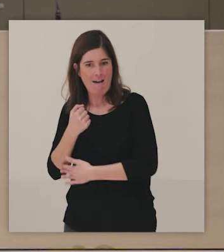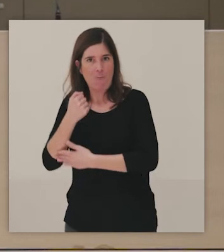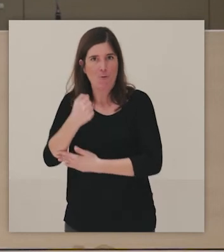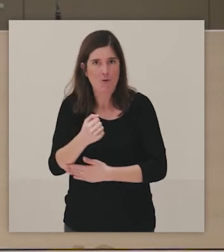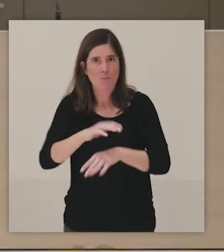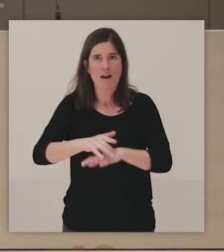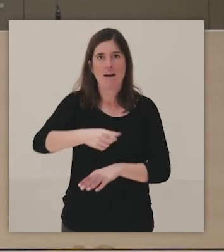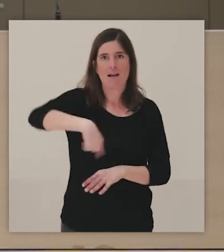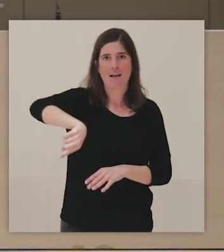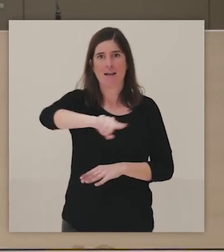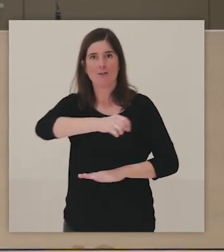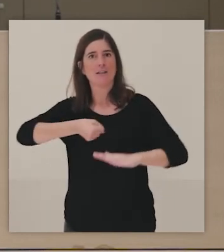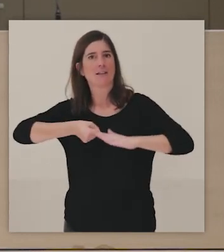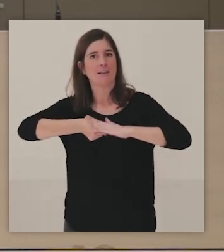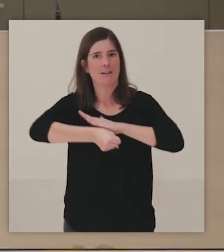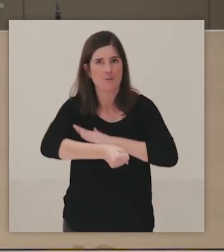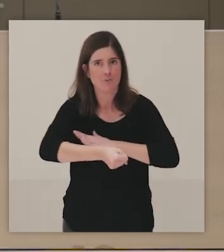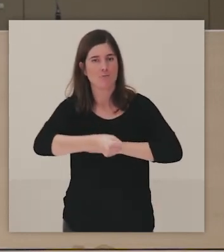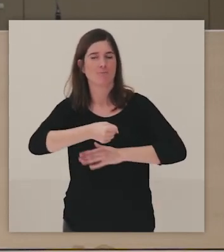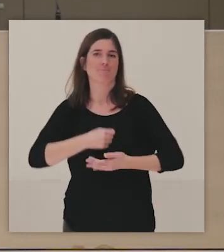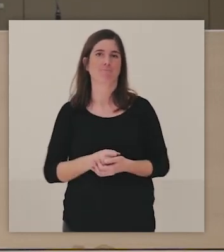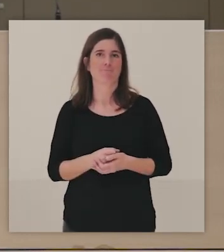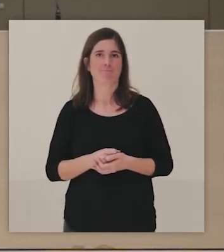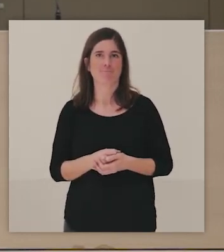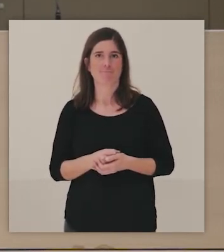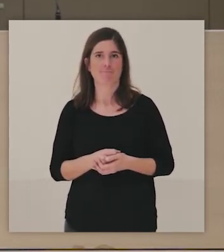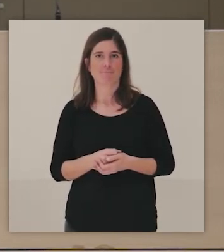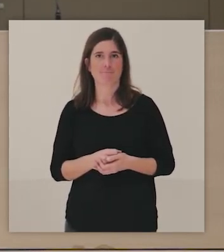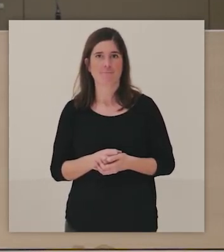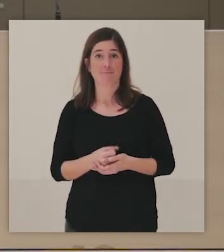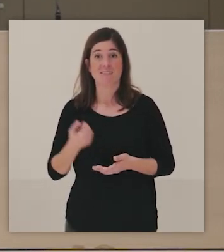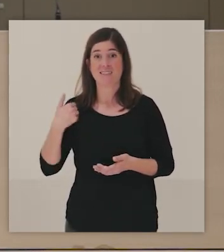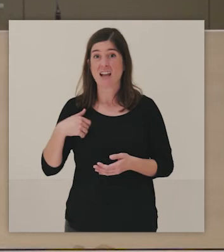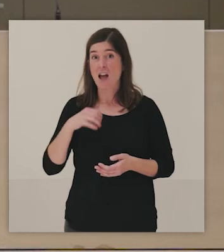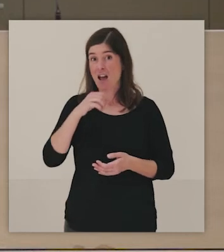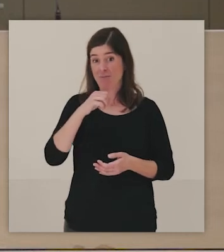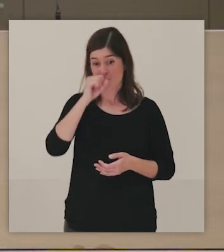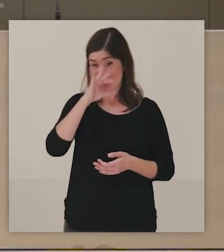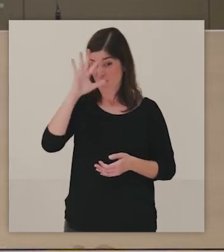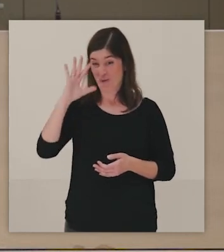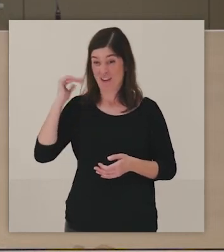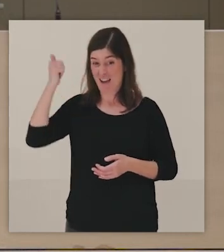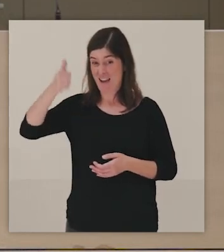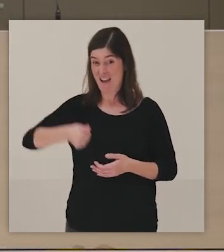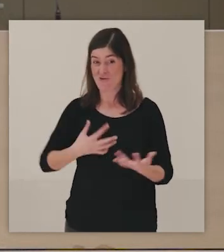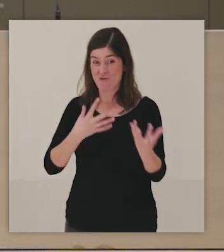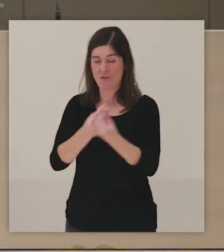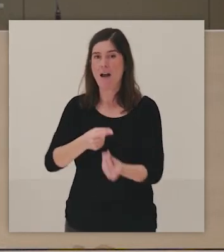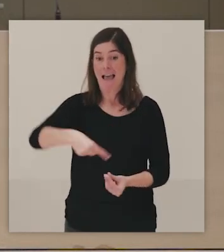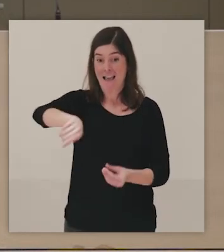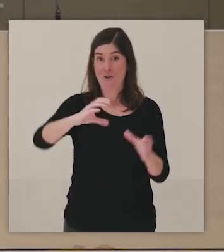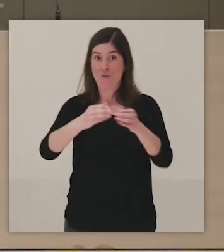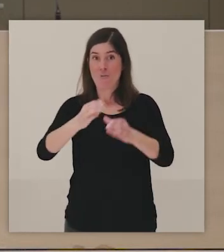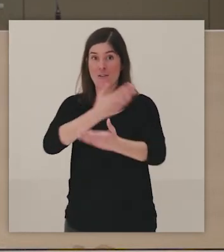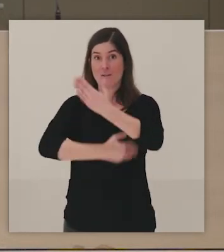herramientas en las que vamos trabajando con estos colectivos. Y como habéis visto, pues llevamos ya muchos años trabajando con